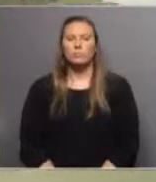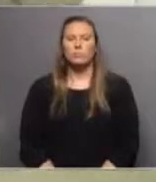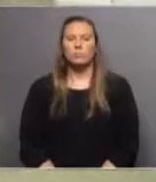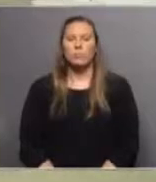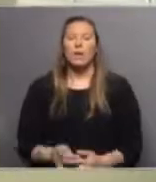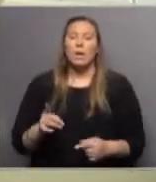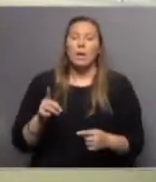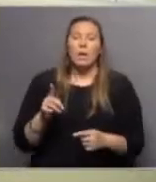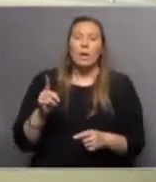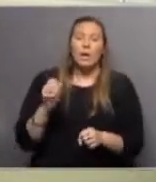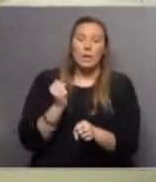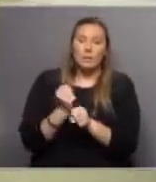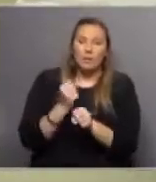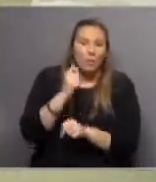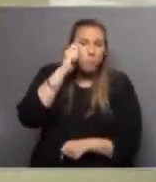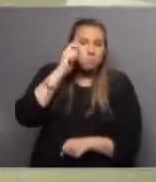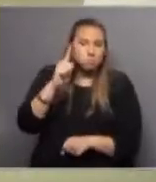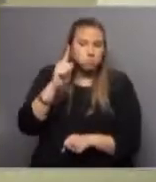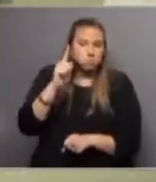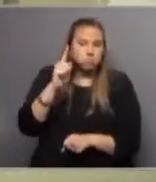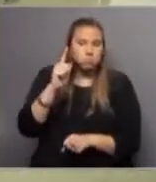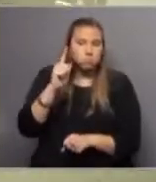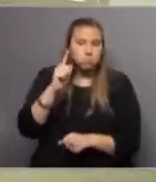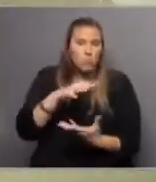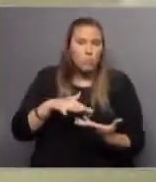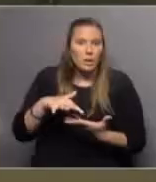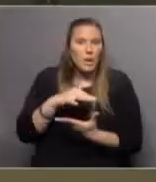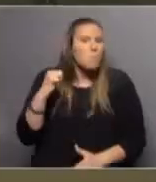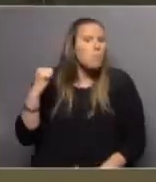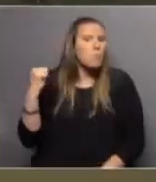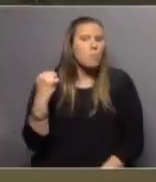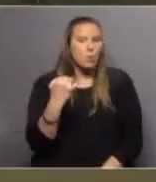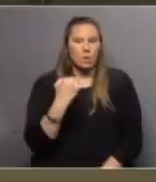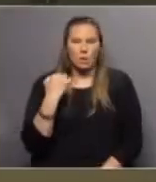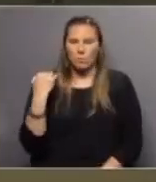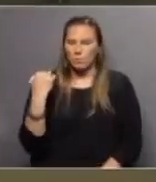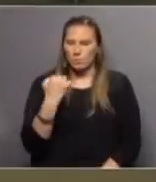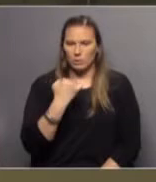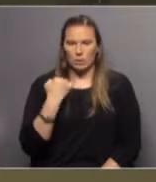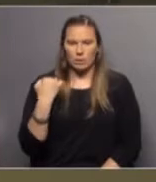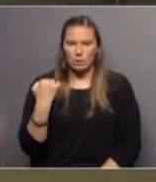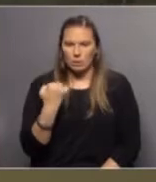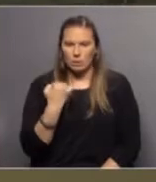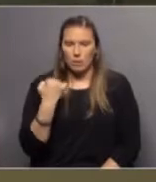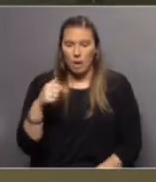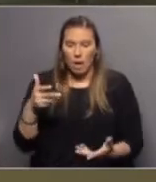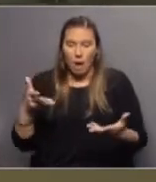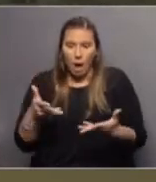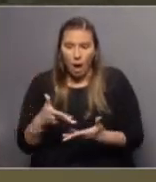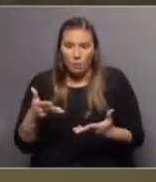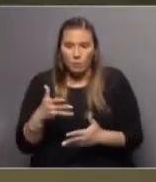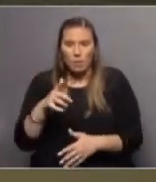El empleo calificado en parque tiene una preponderancia importante. Hoy el